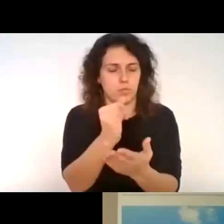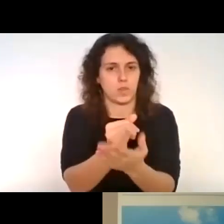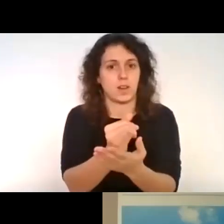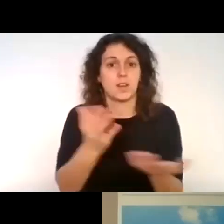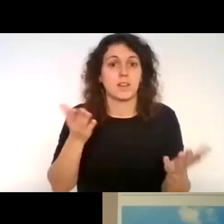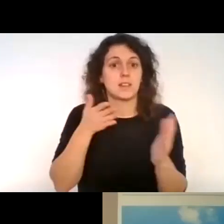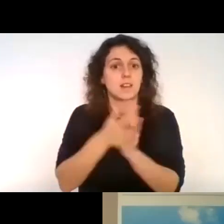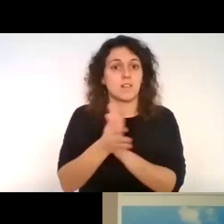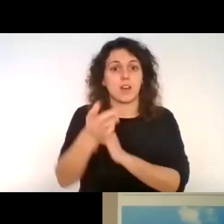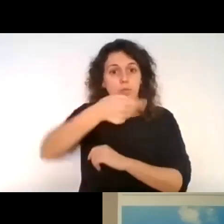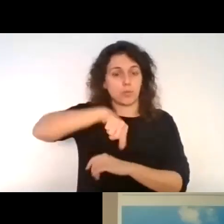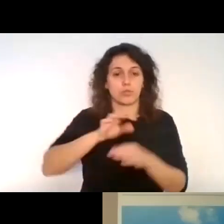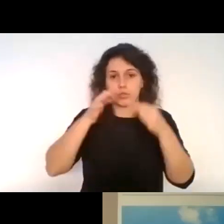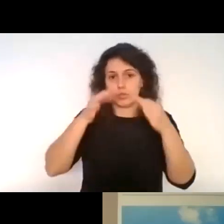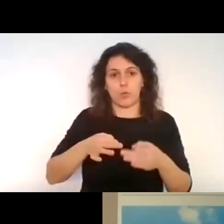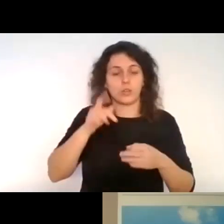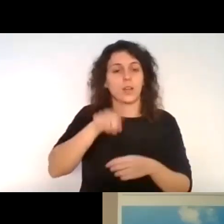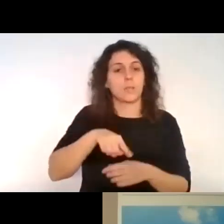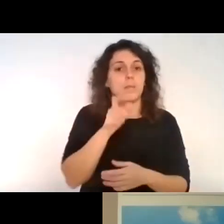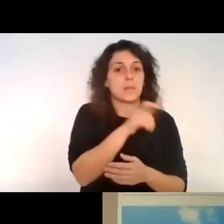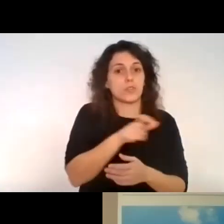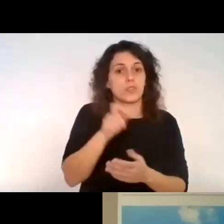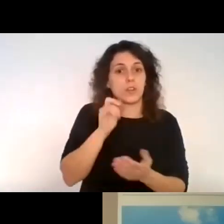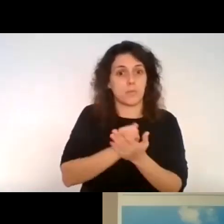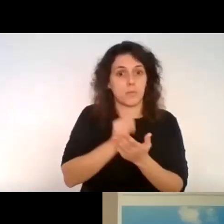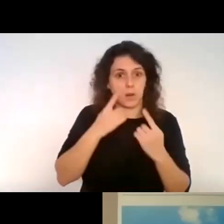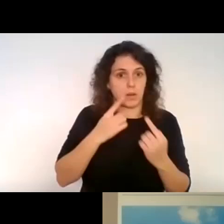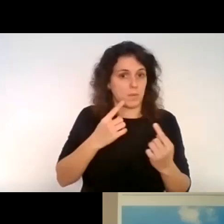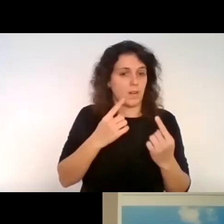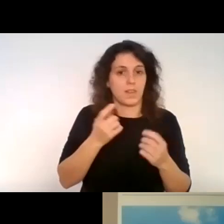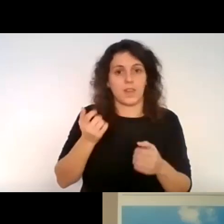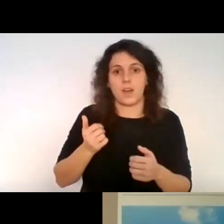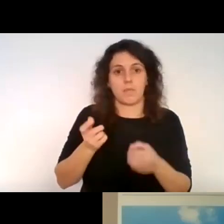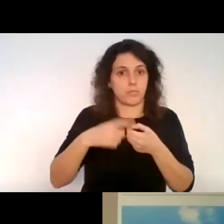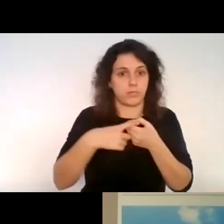también habéis tenido algunos de estos intrépidos que se apuntan a todo.